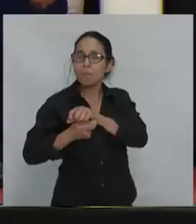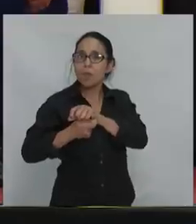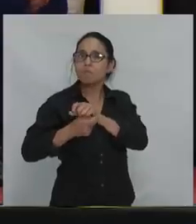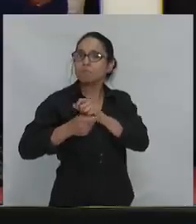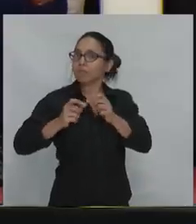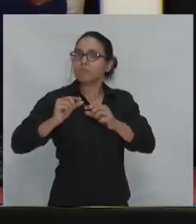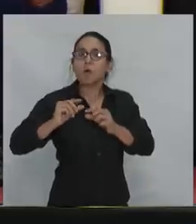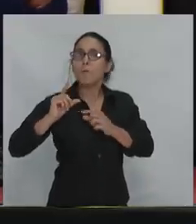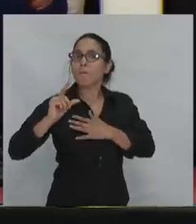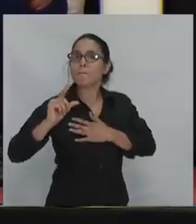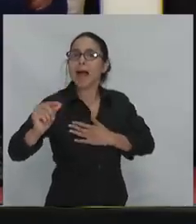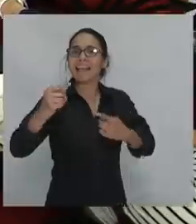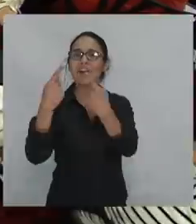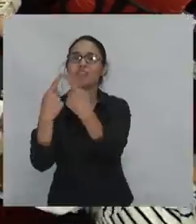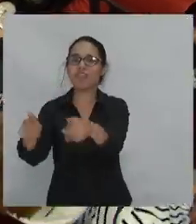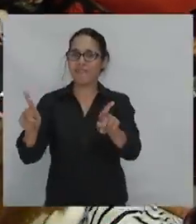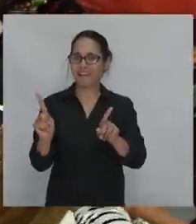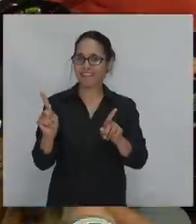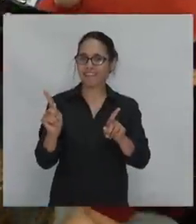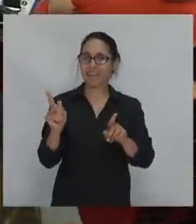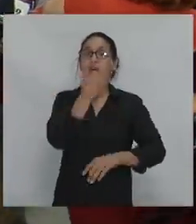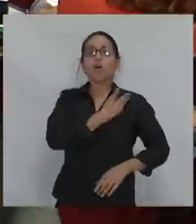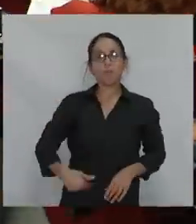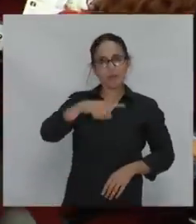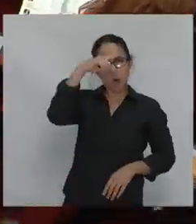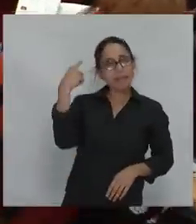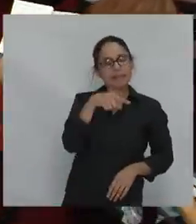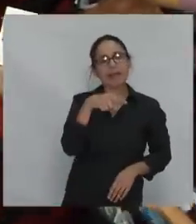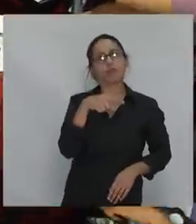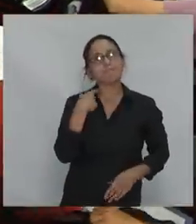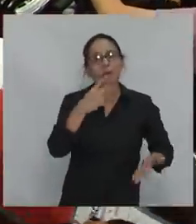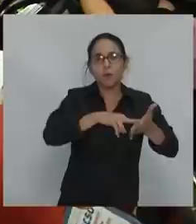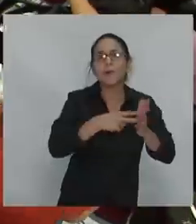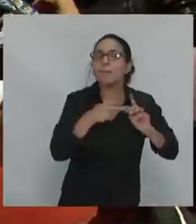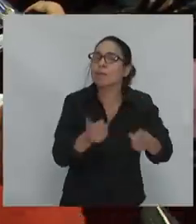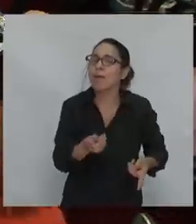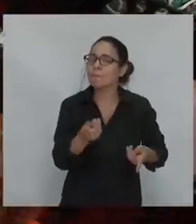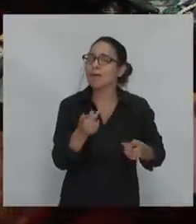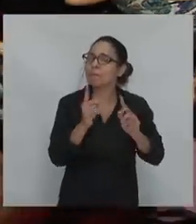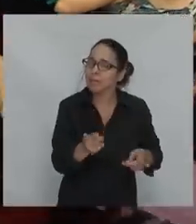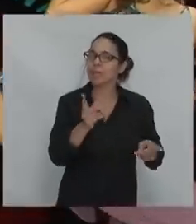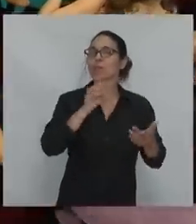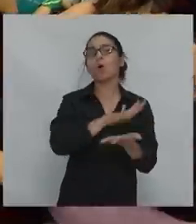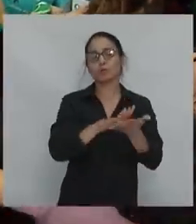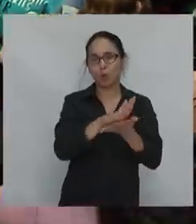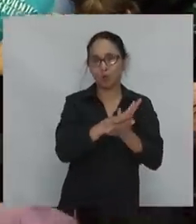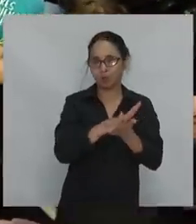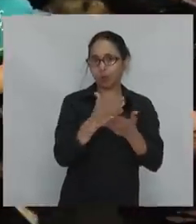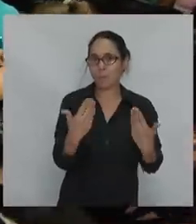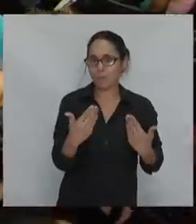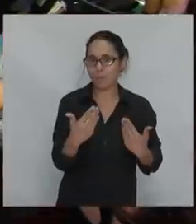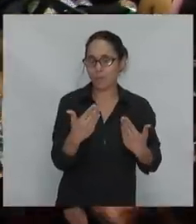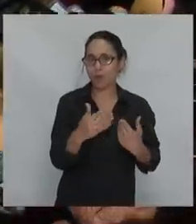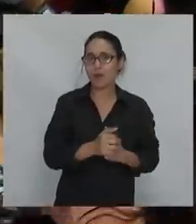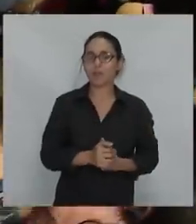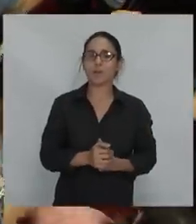parte del problema y es parte de la solución. Es parte del problema. Ahora necesitaríamos otro ratito. Y el Álvaro ha leído bien despacio la